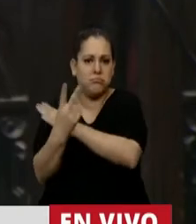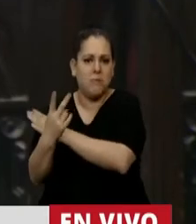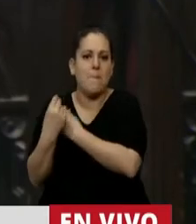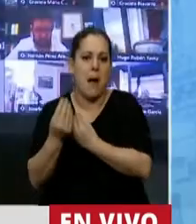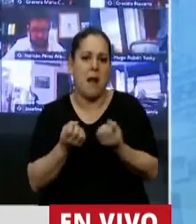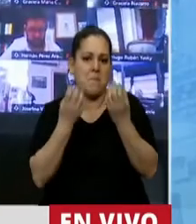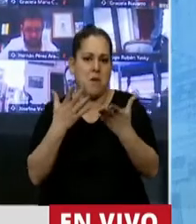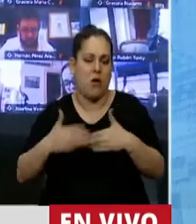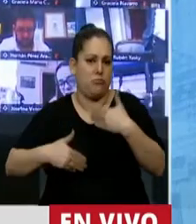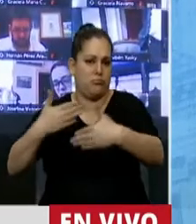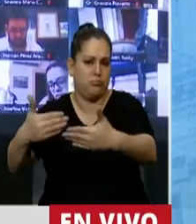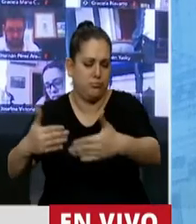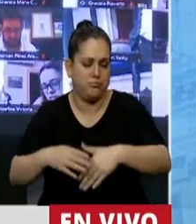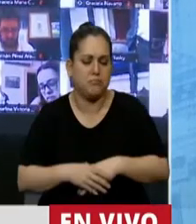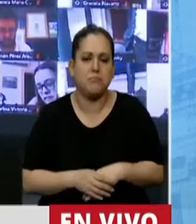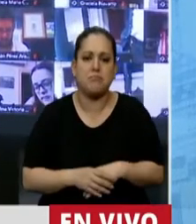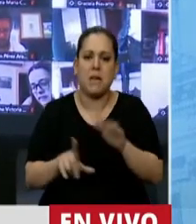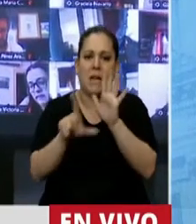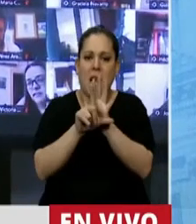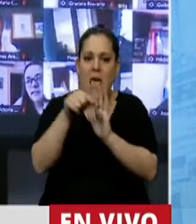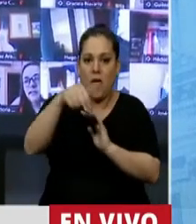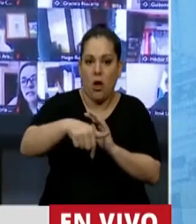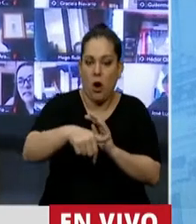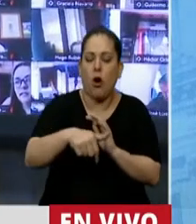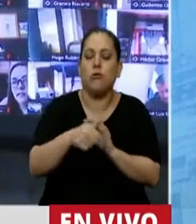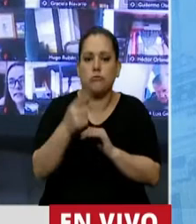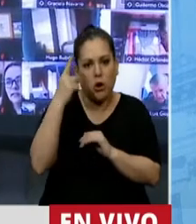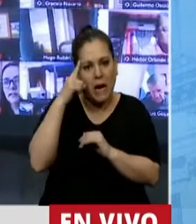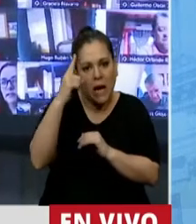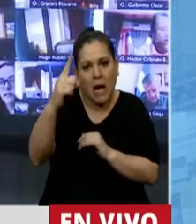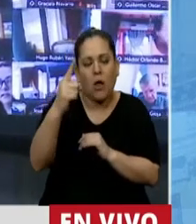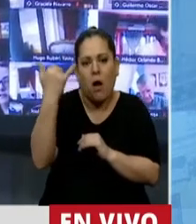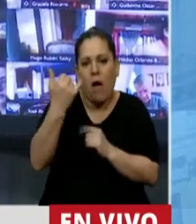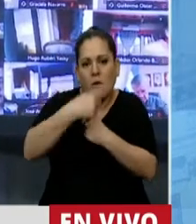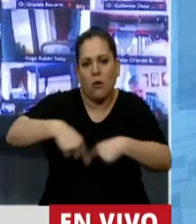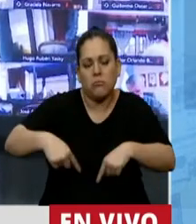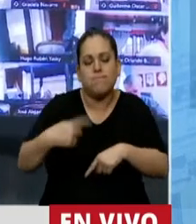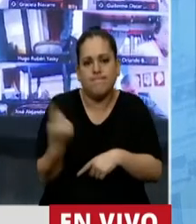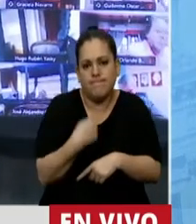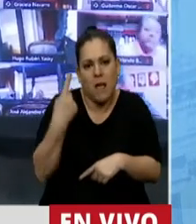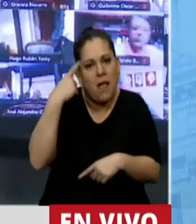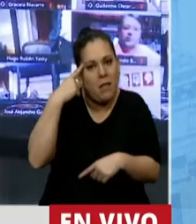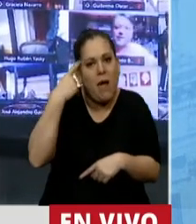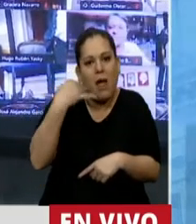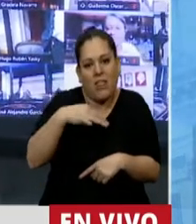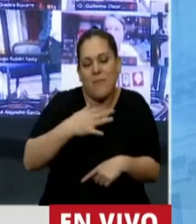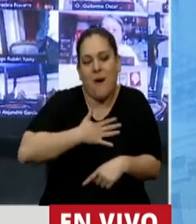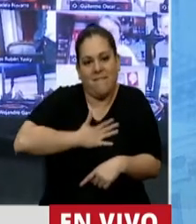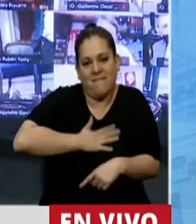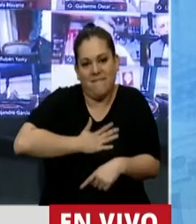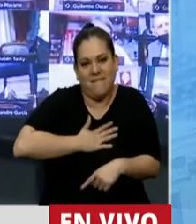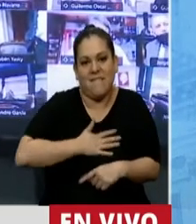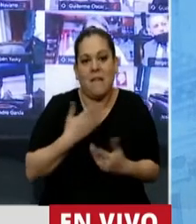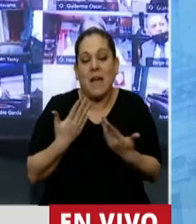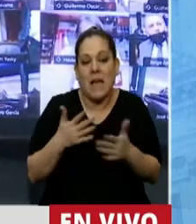mejor manera posible. Esta ley que vamos a tratar hoy yo creo que tiene muchas particularidades que nos tienen que alegrar a todos y que tal vez